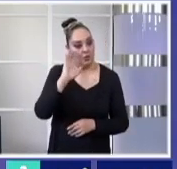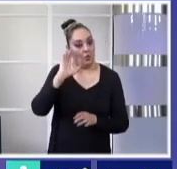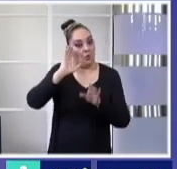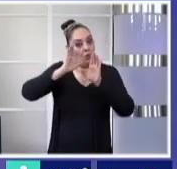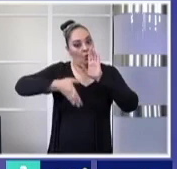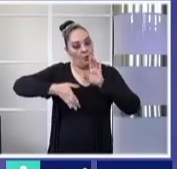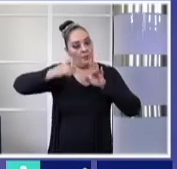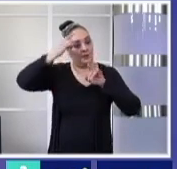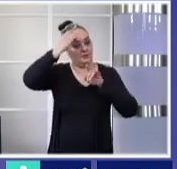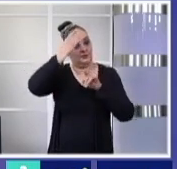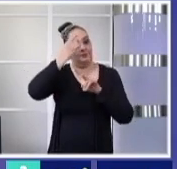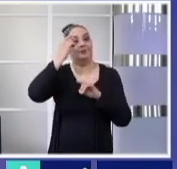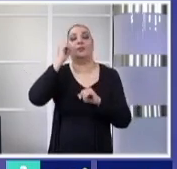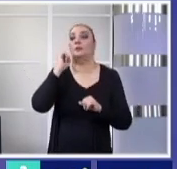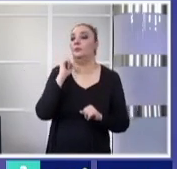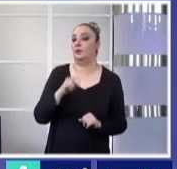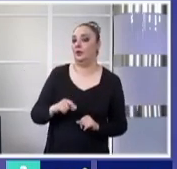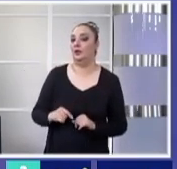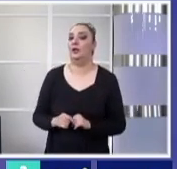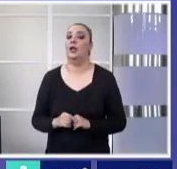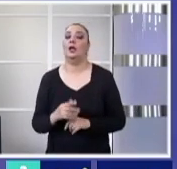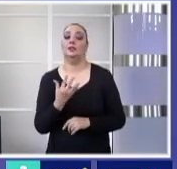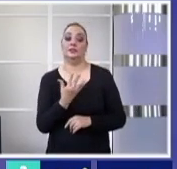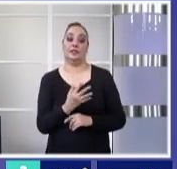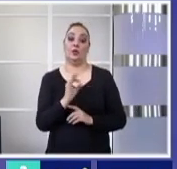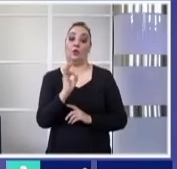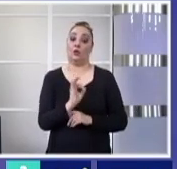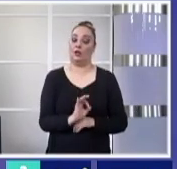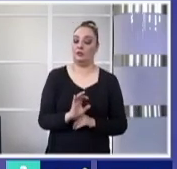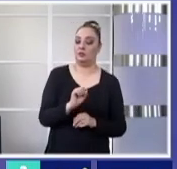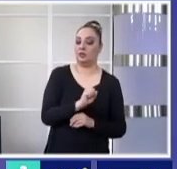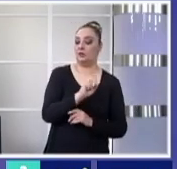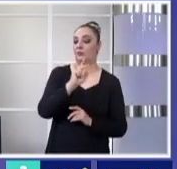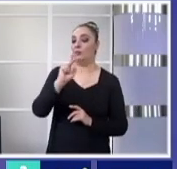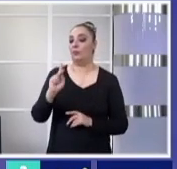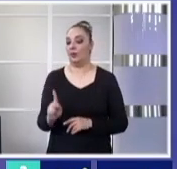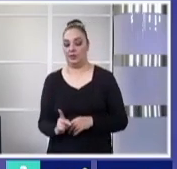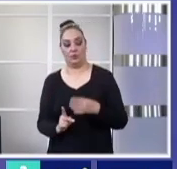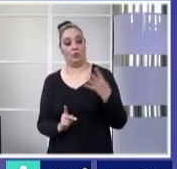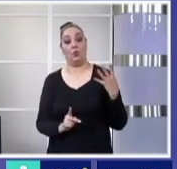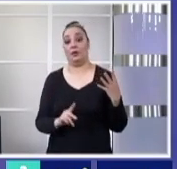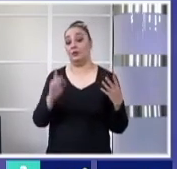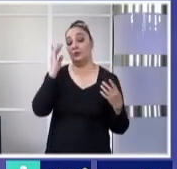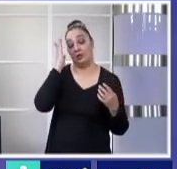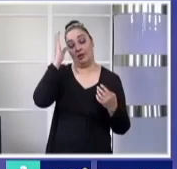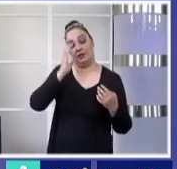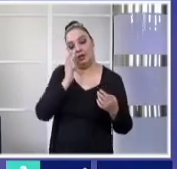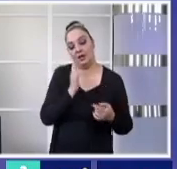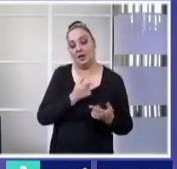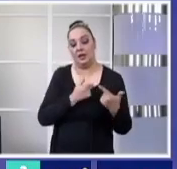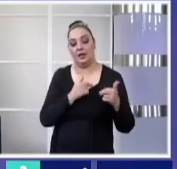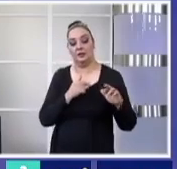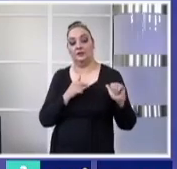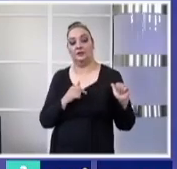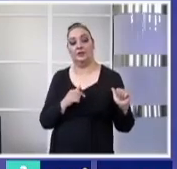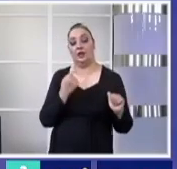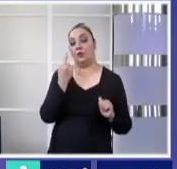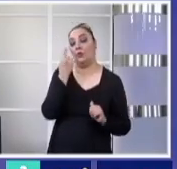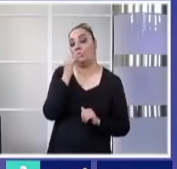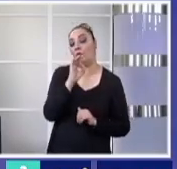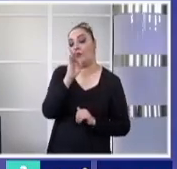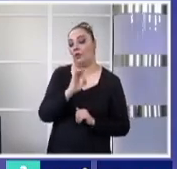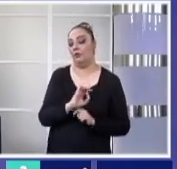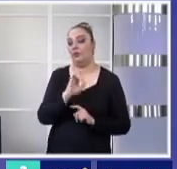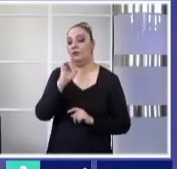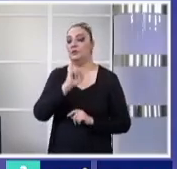más alta dentro de la misma ciudad, cinco grados en San Pedro, cuatro en Santa Catarina García, con un grado y bueno, en la capital de